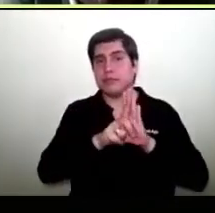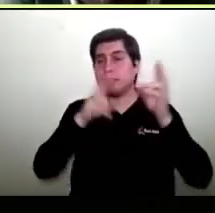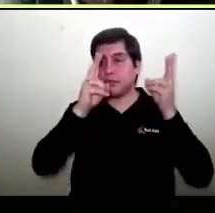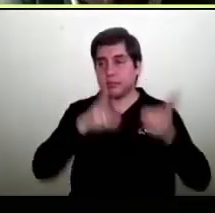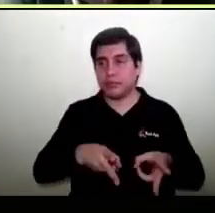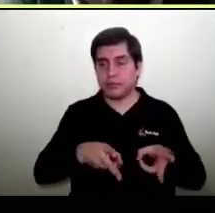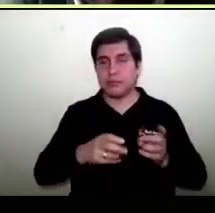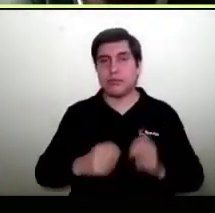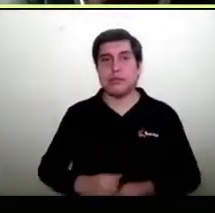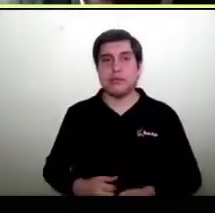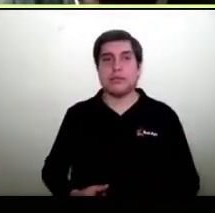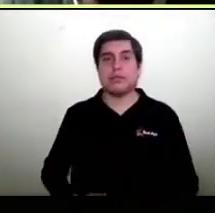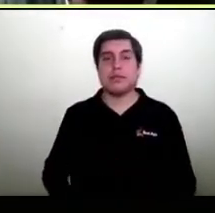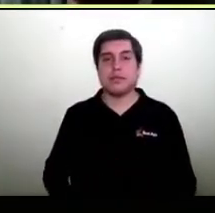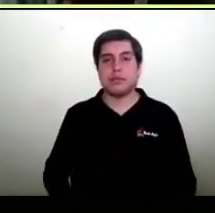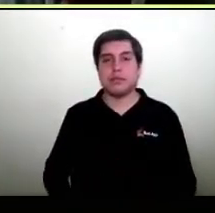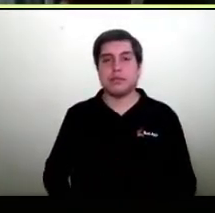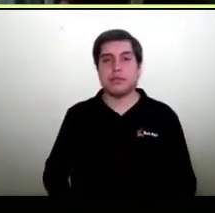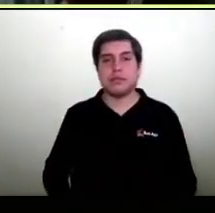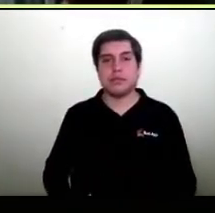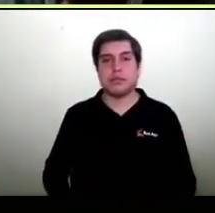afines con el tema.